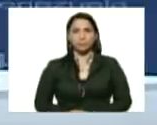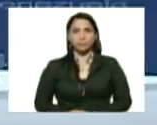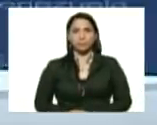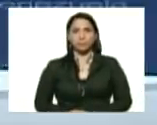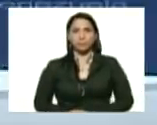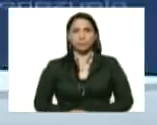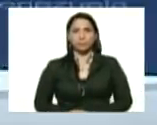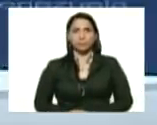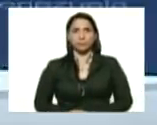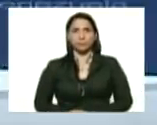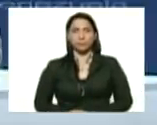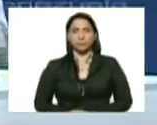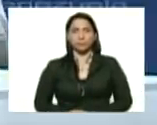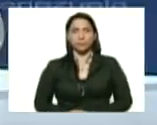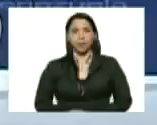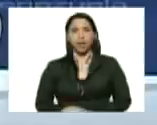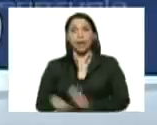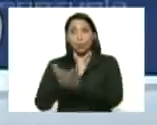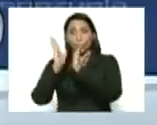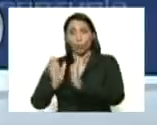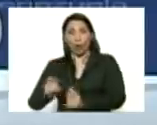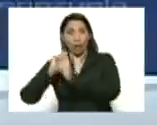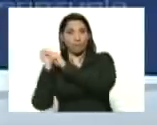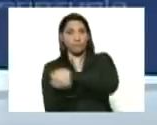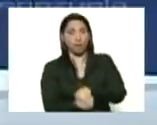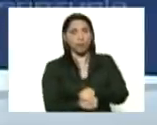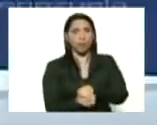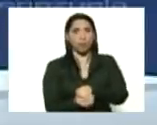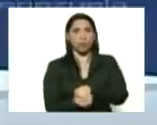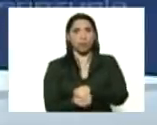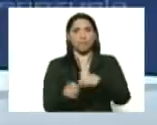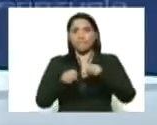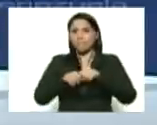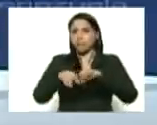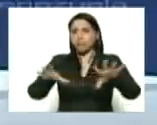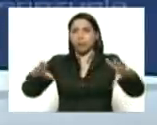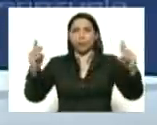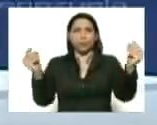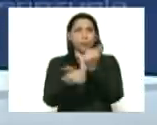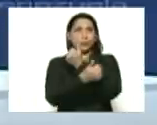Por la Academia de Béisbol se transmitió así.